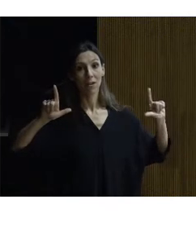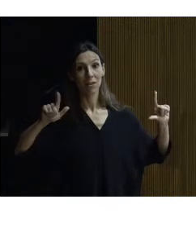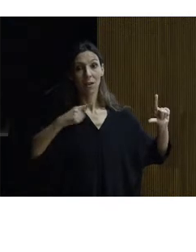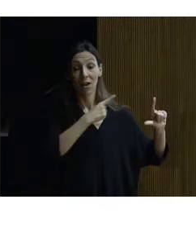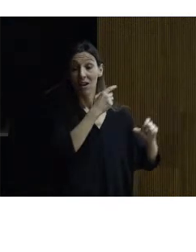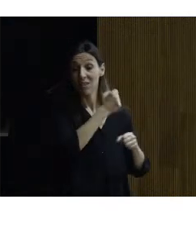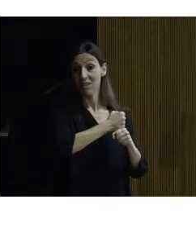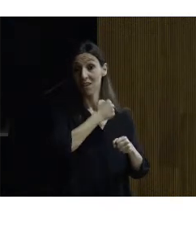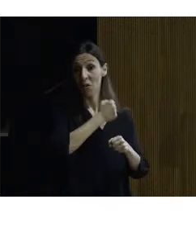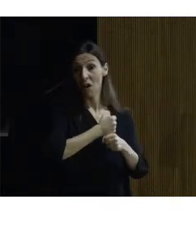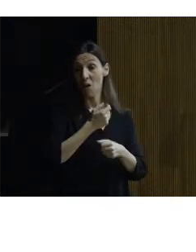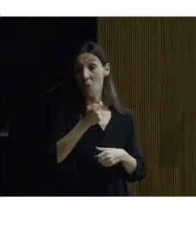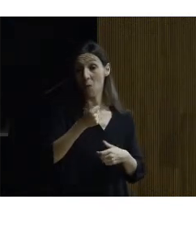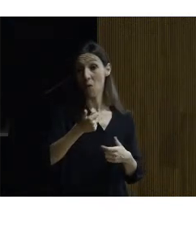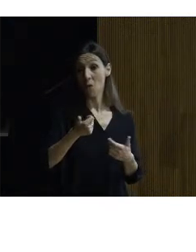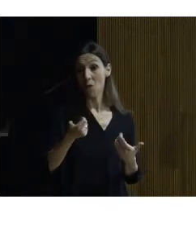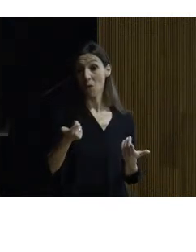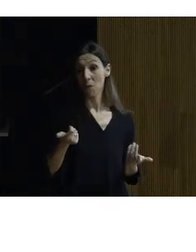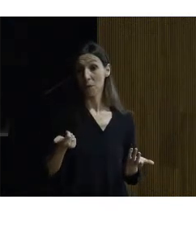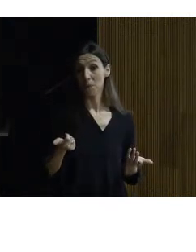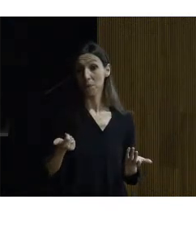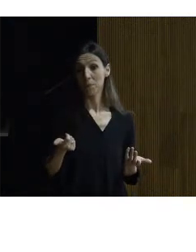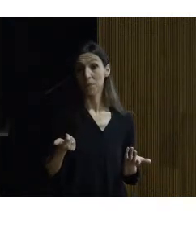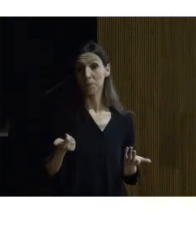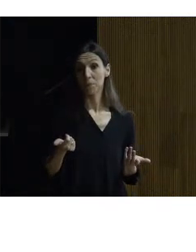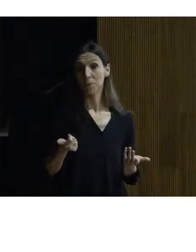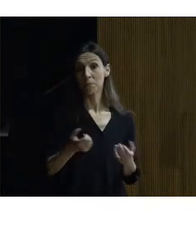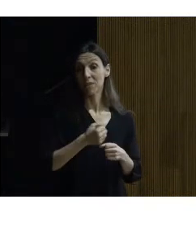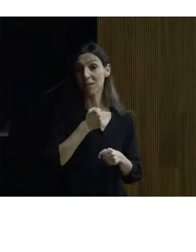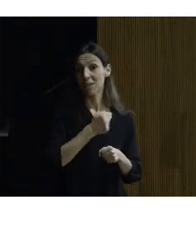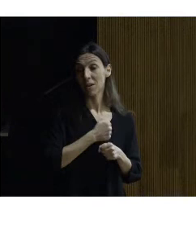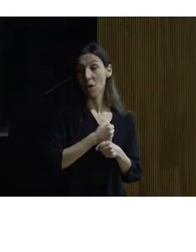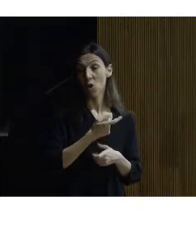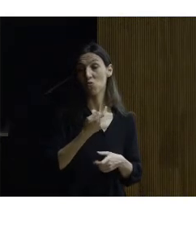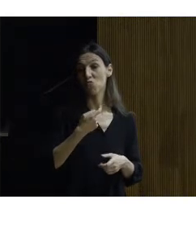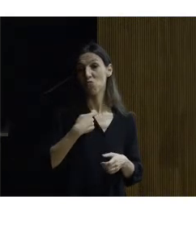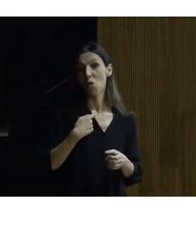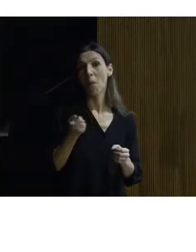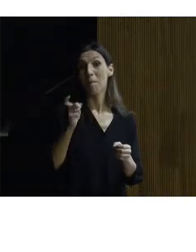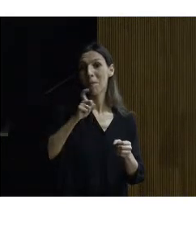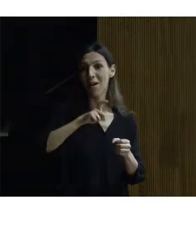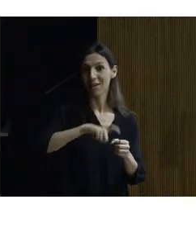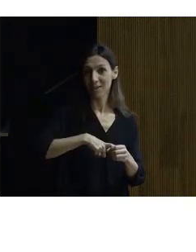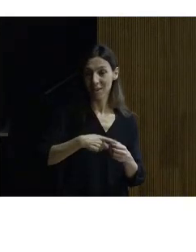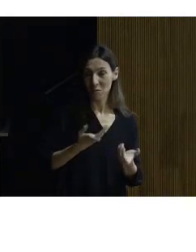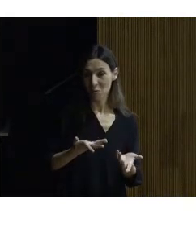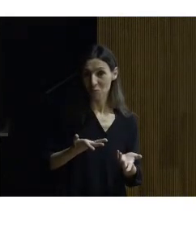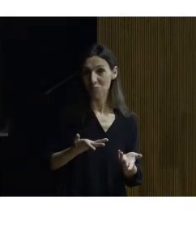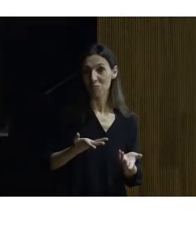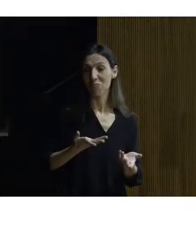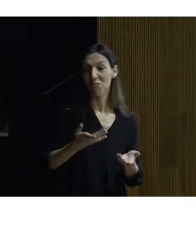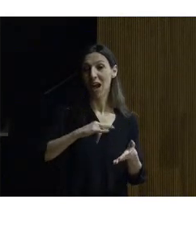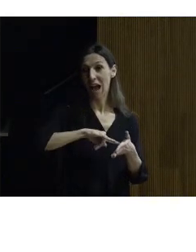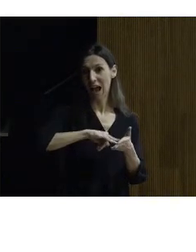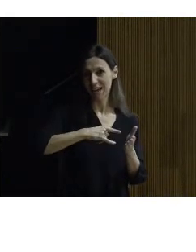trabajos un poco en los que por unos trabajos en los cuales he participado como arquitecto siempre en compañía con más gente